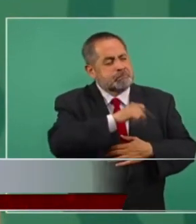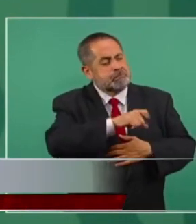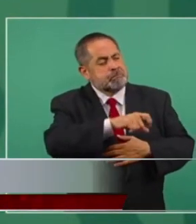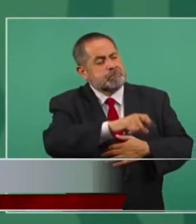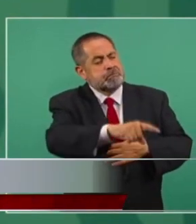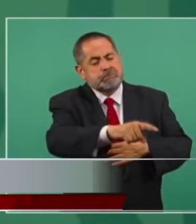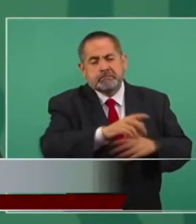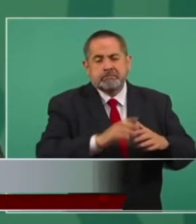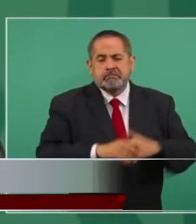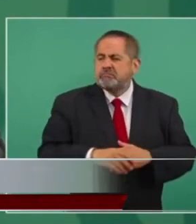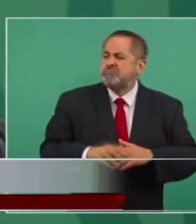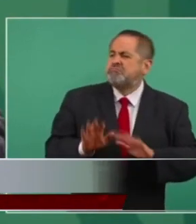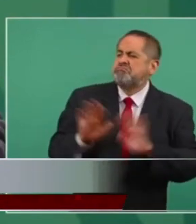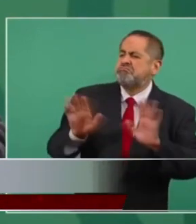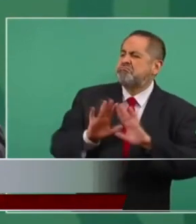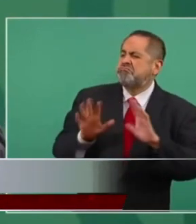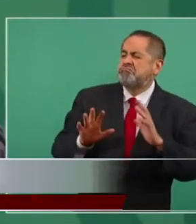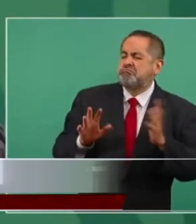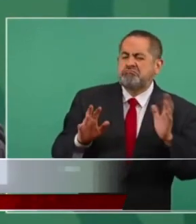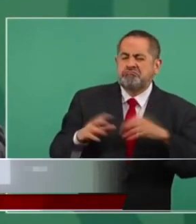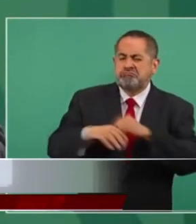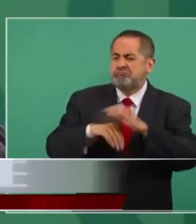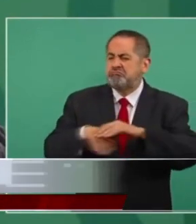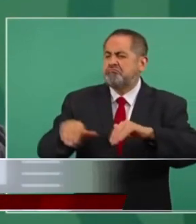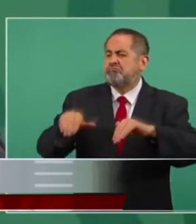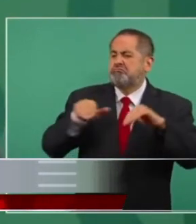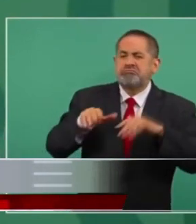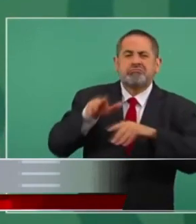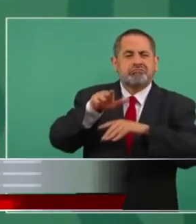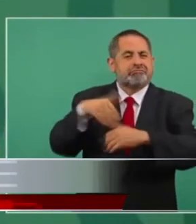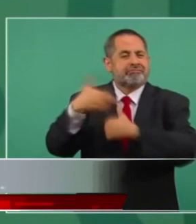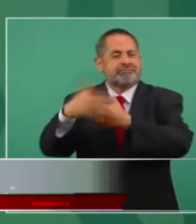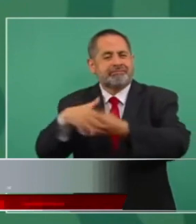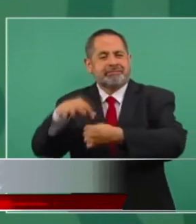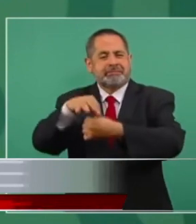que no van a participar en la revocación del mandato